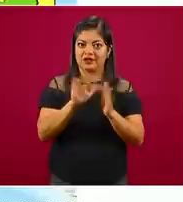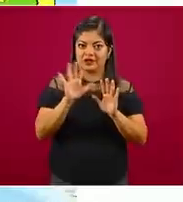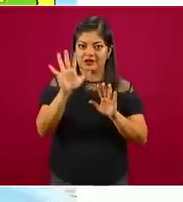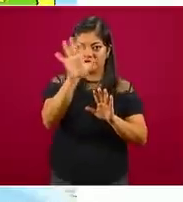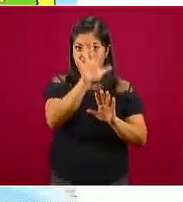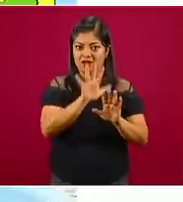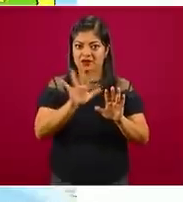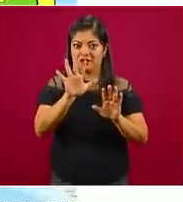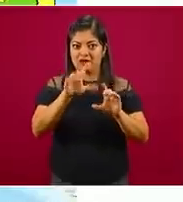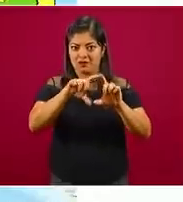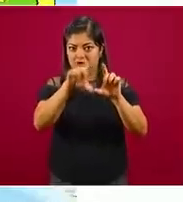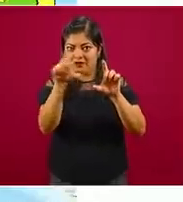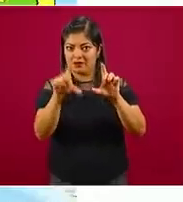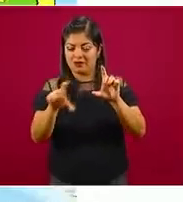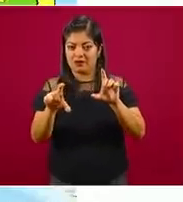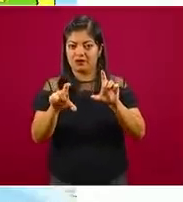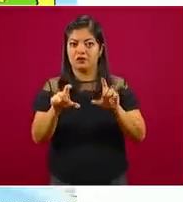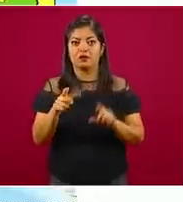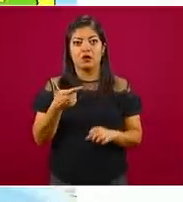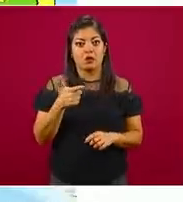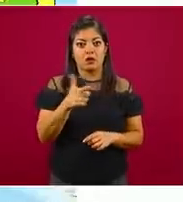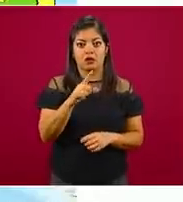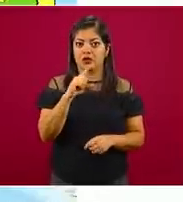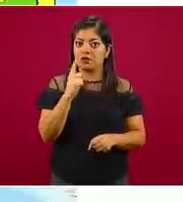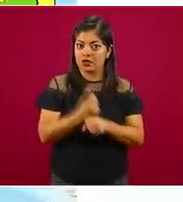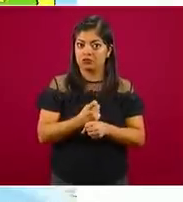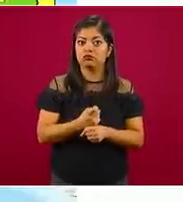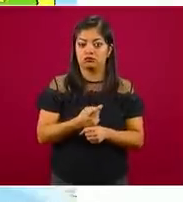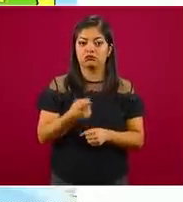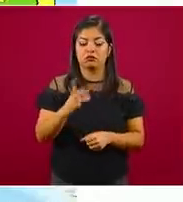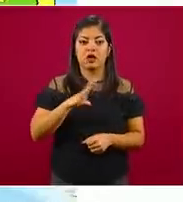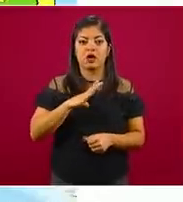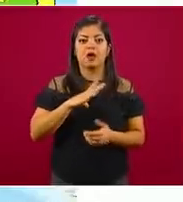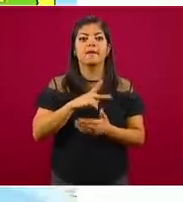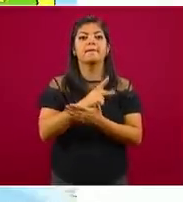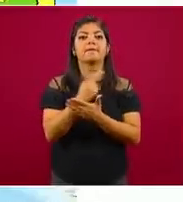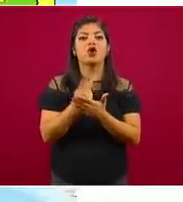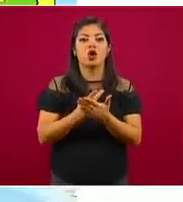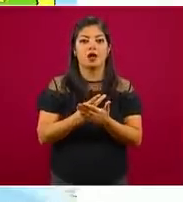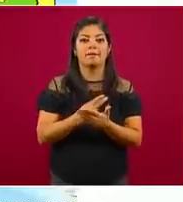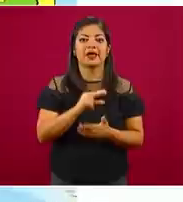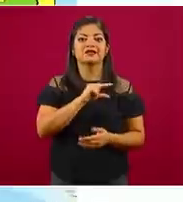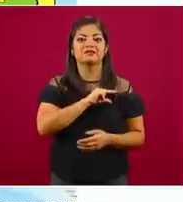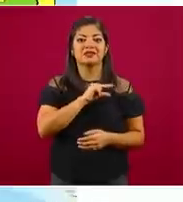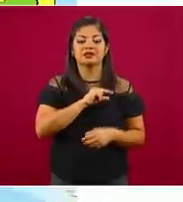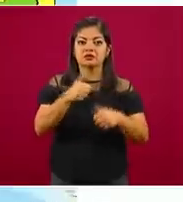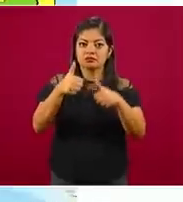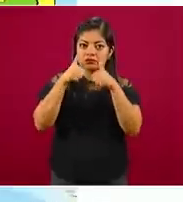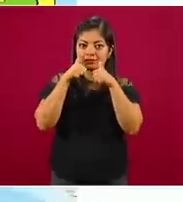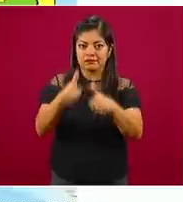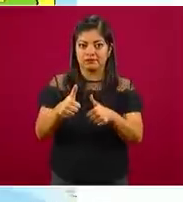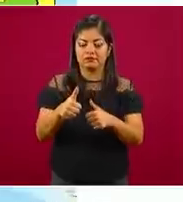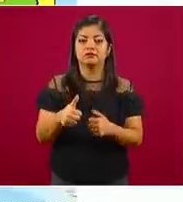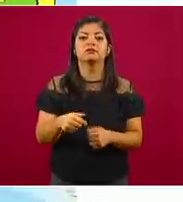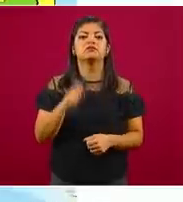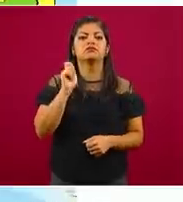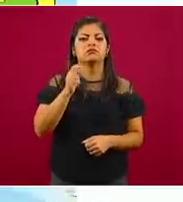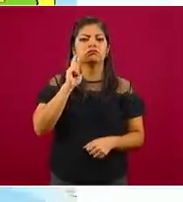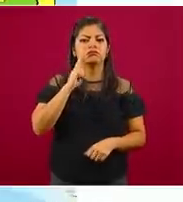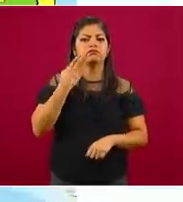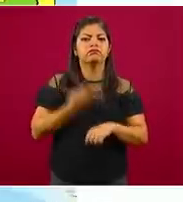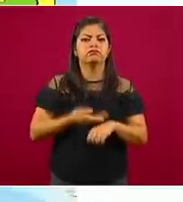particularmente Guanajuato, donde ya hay un programa especial de atención al estado en coordinación